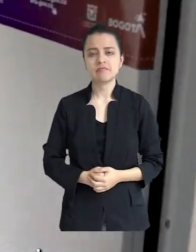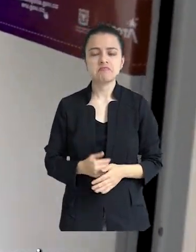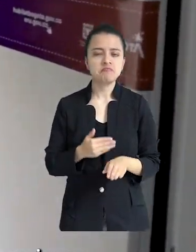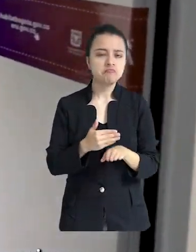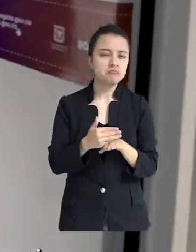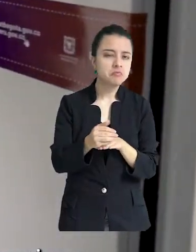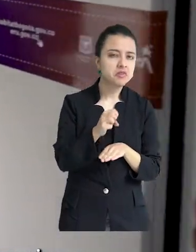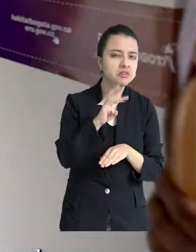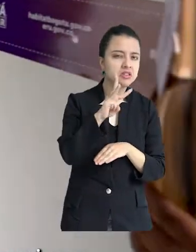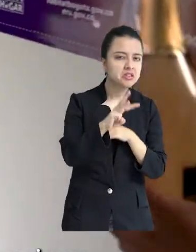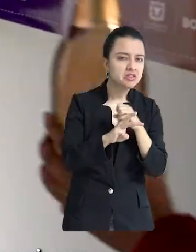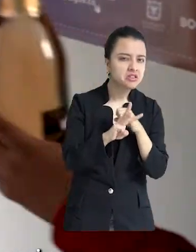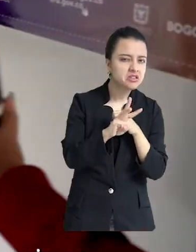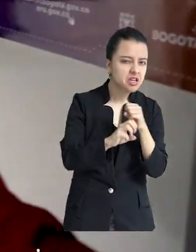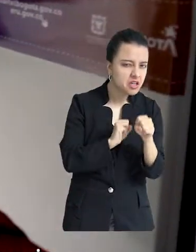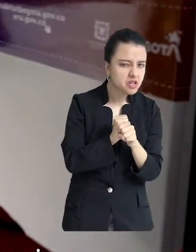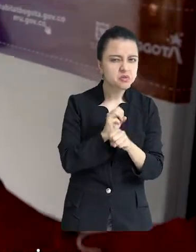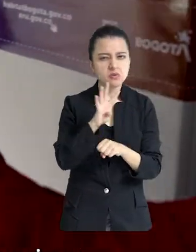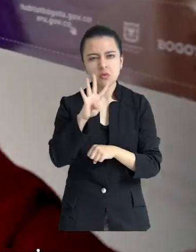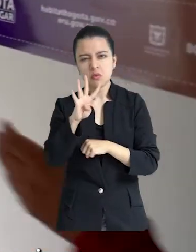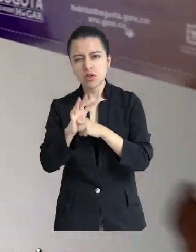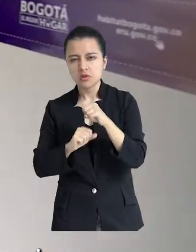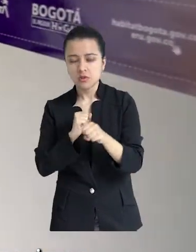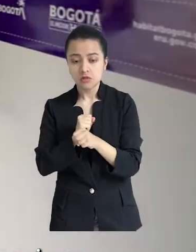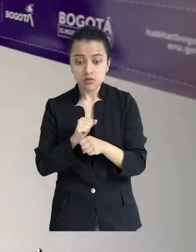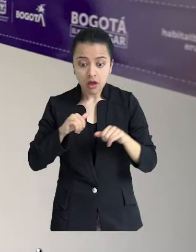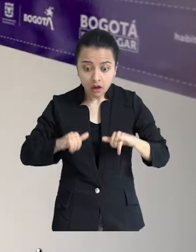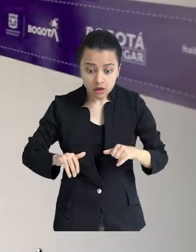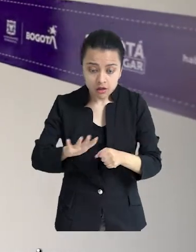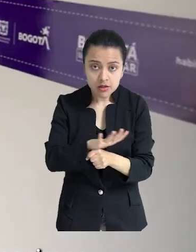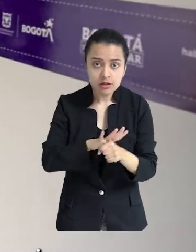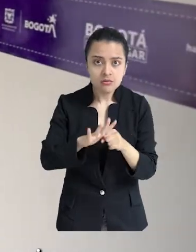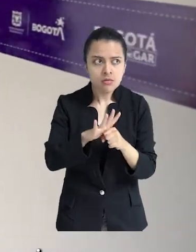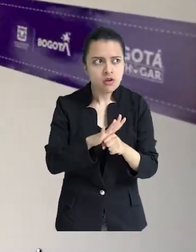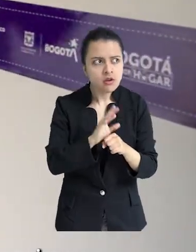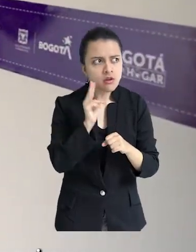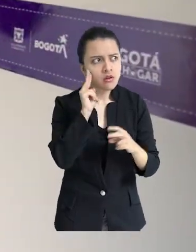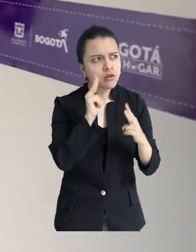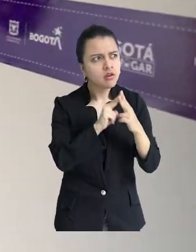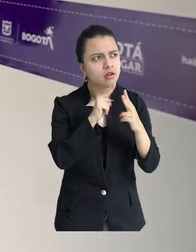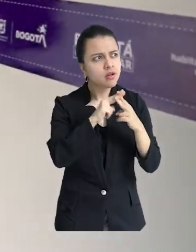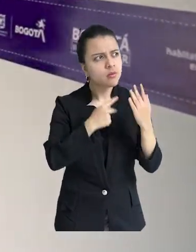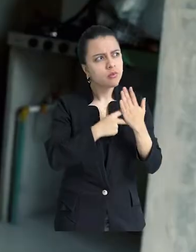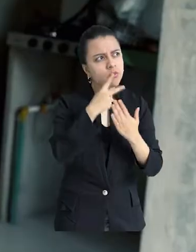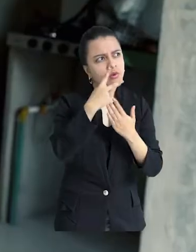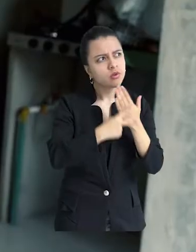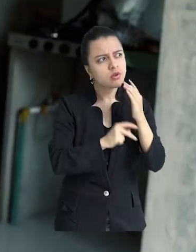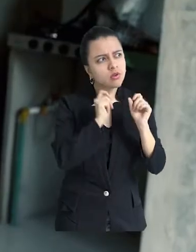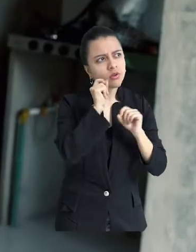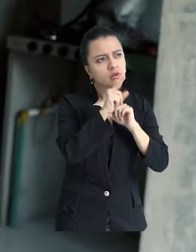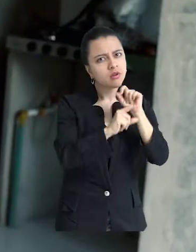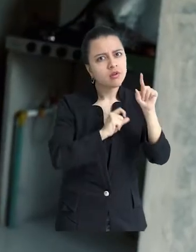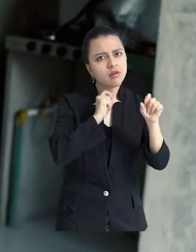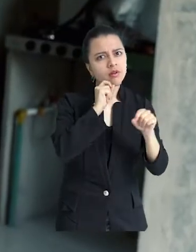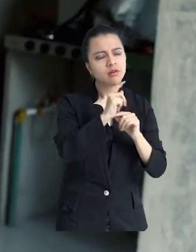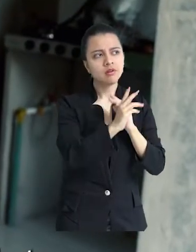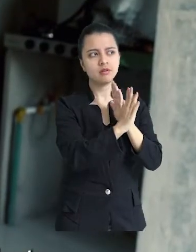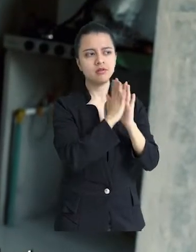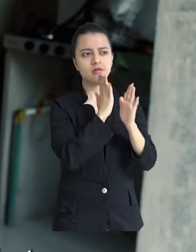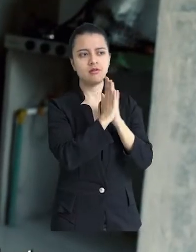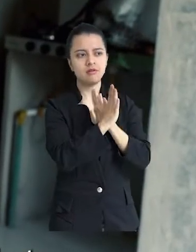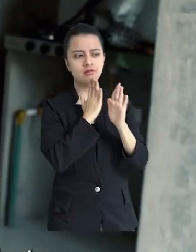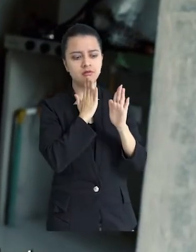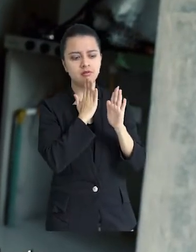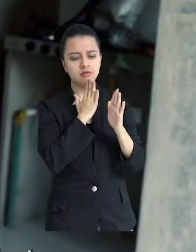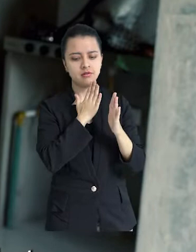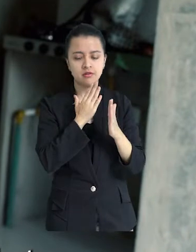Como después de tres años, cuatro años, viviendo acá en el mismo barrio nos conocimos y empezamos a salir, a hablar y me